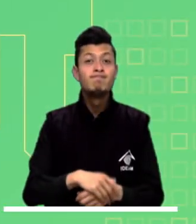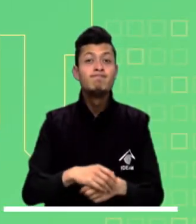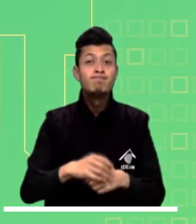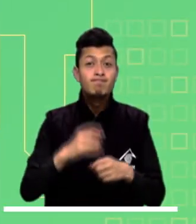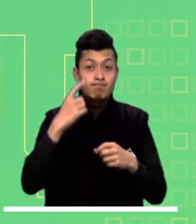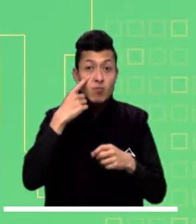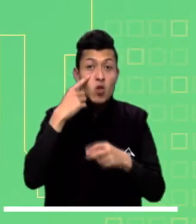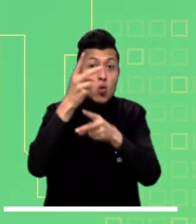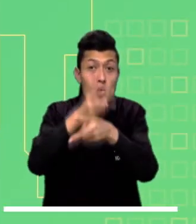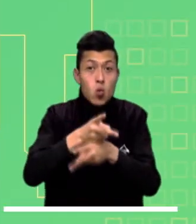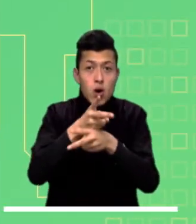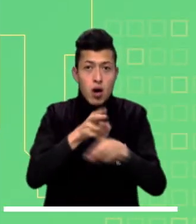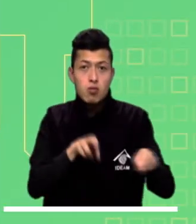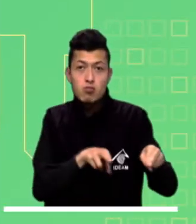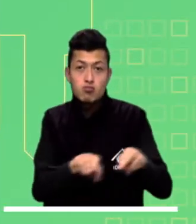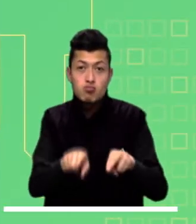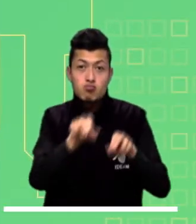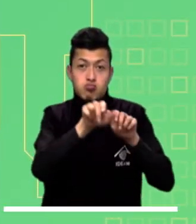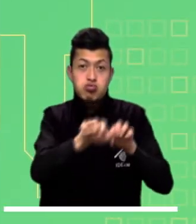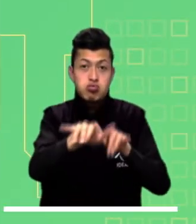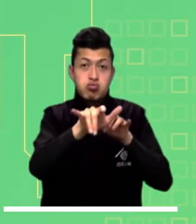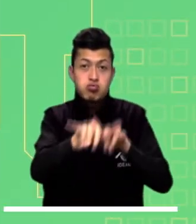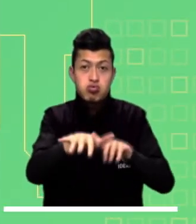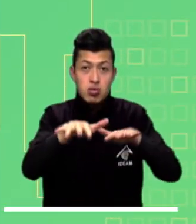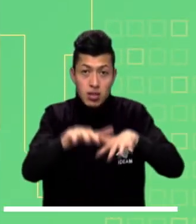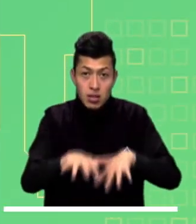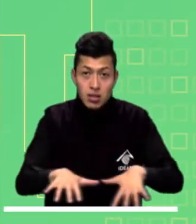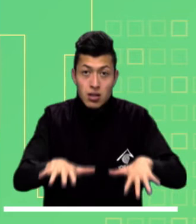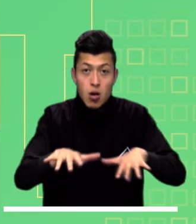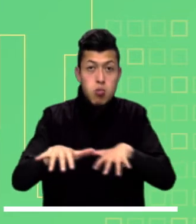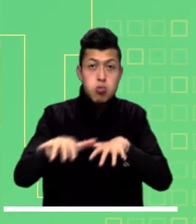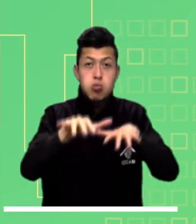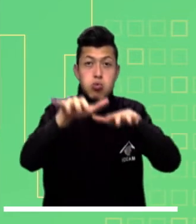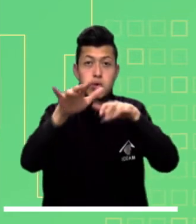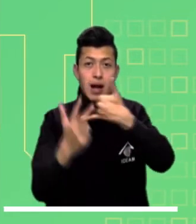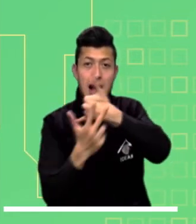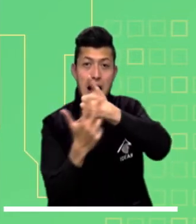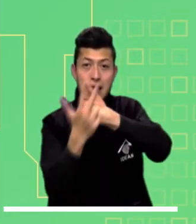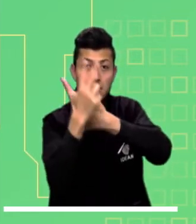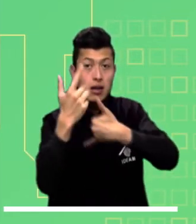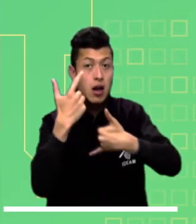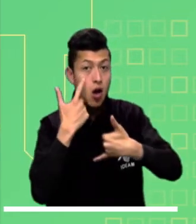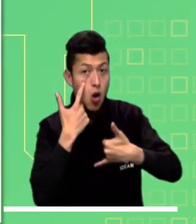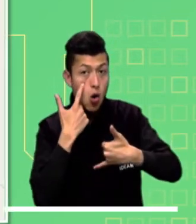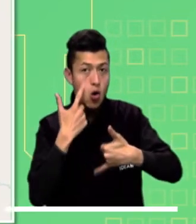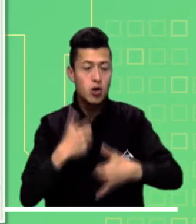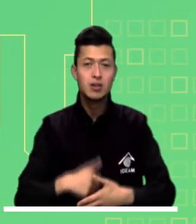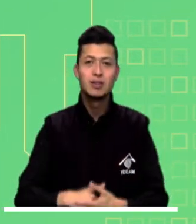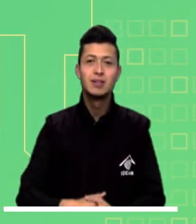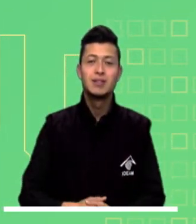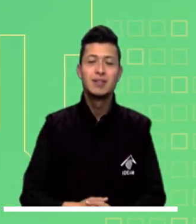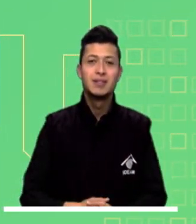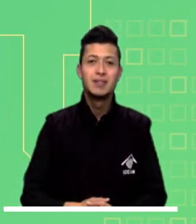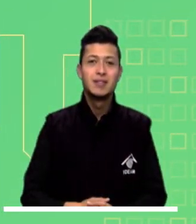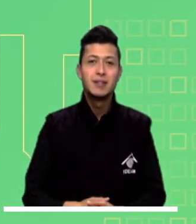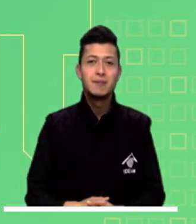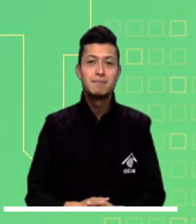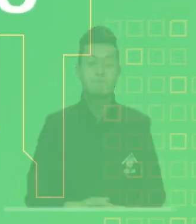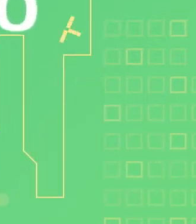deslizamientos de tierra en zonas inestables de varios departamentos ubicados en las regiones andina, pacífica y amazónica.